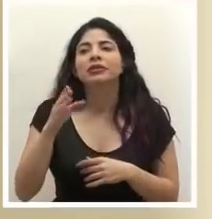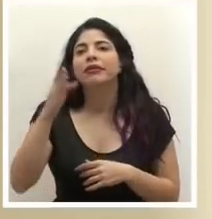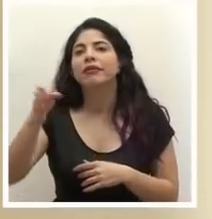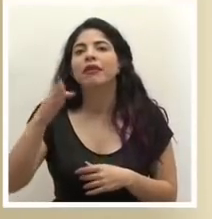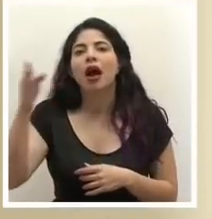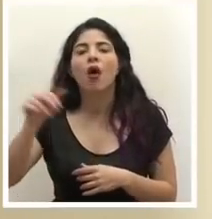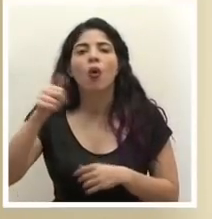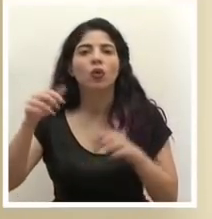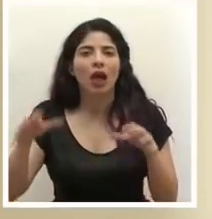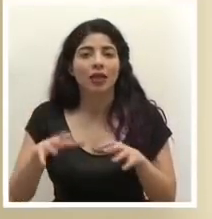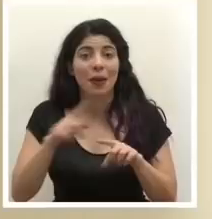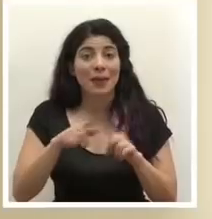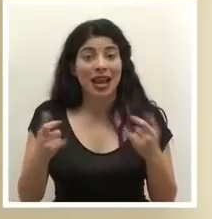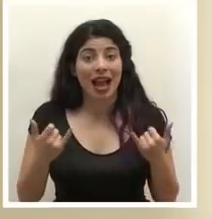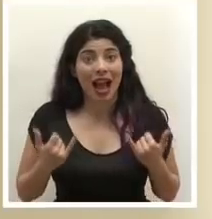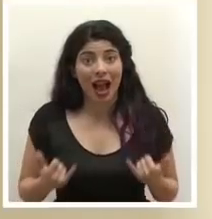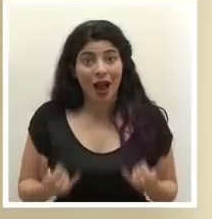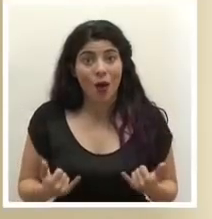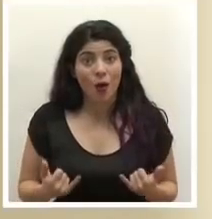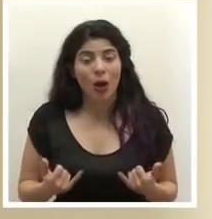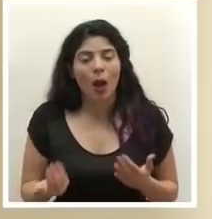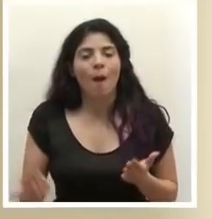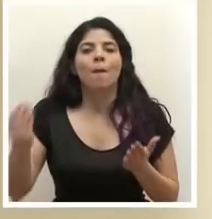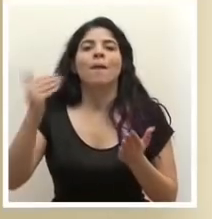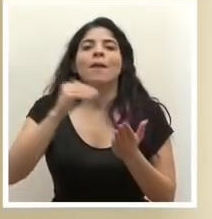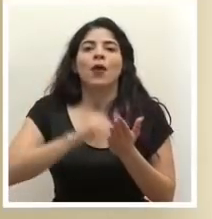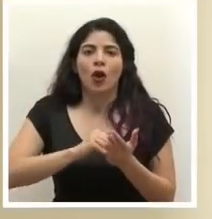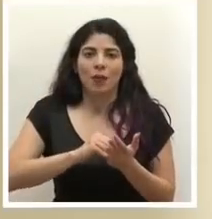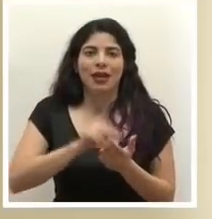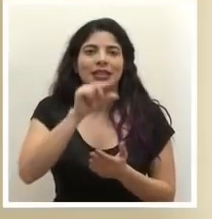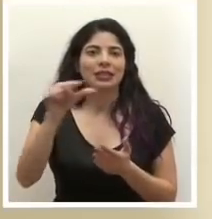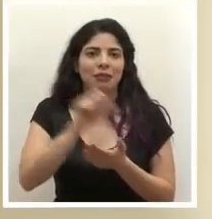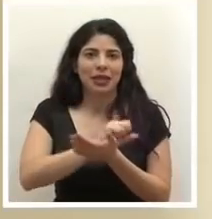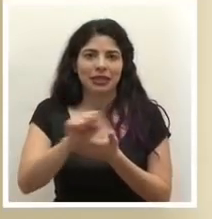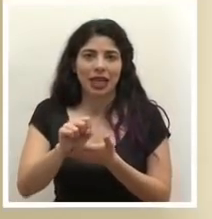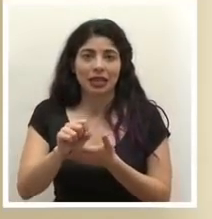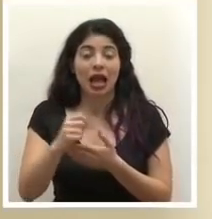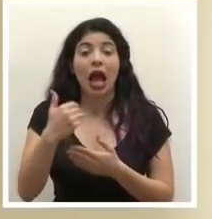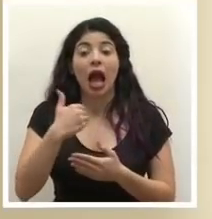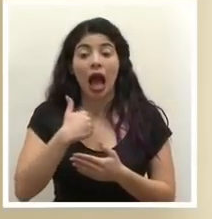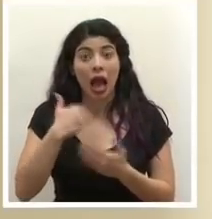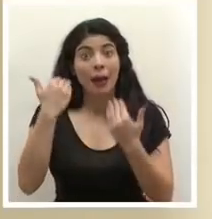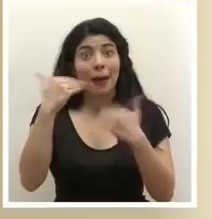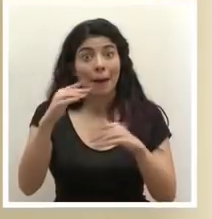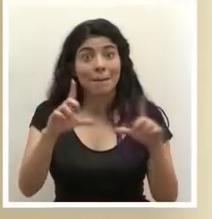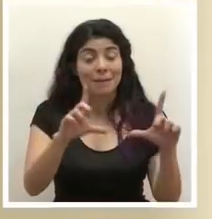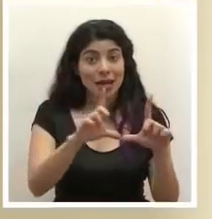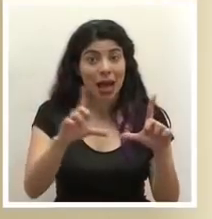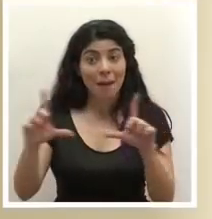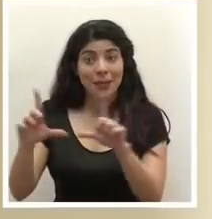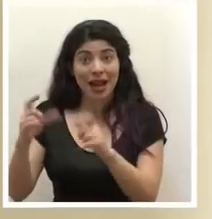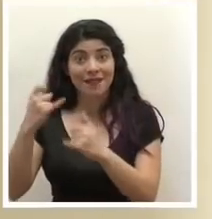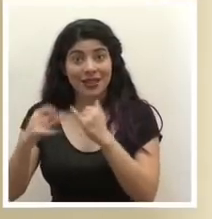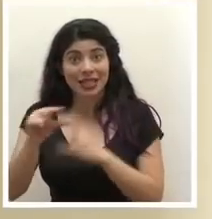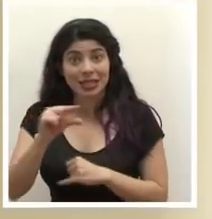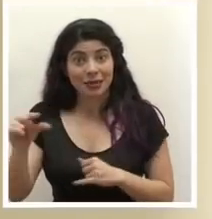de actividad en este caso estamos regresando a la condición de semana santa donde teníamos la restricción vehicular durante los fines